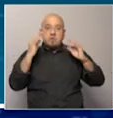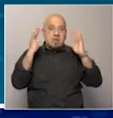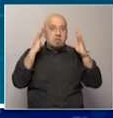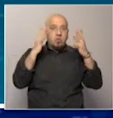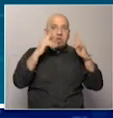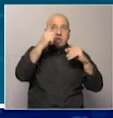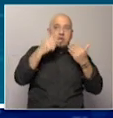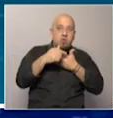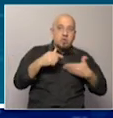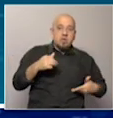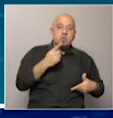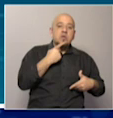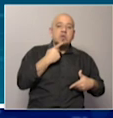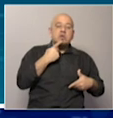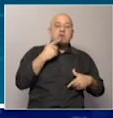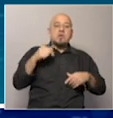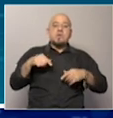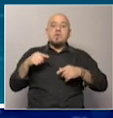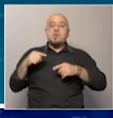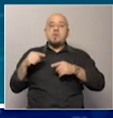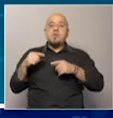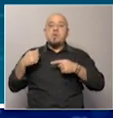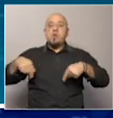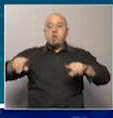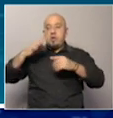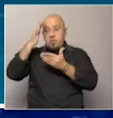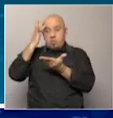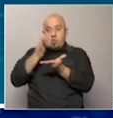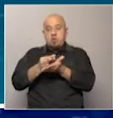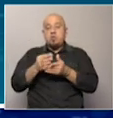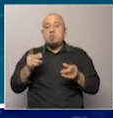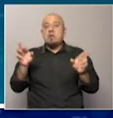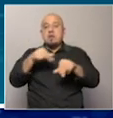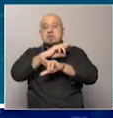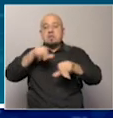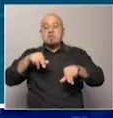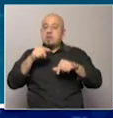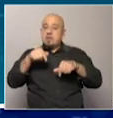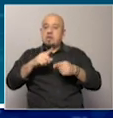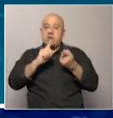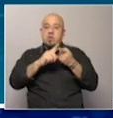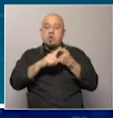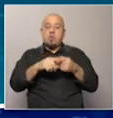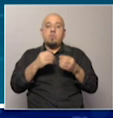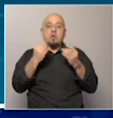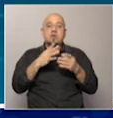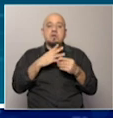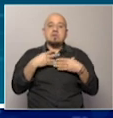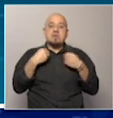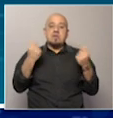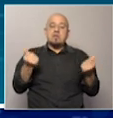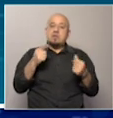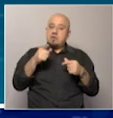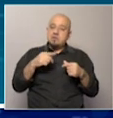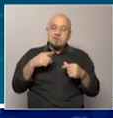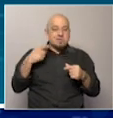gobernantes a nivel de políticos en el mundo, los pueblos árabes van a rechazar este acuerdo porque seguramente sienten que es una traición a la causa